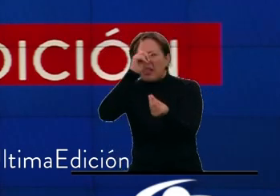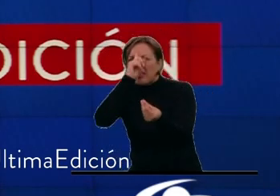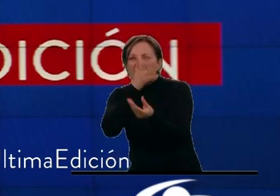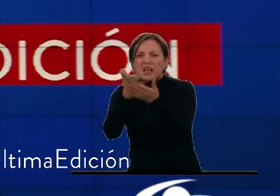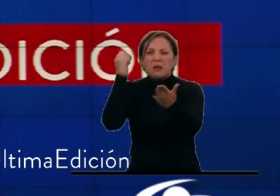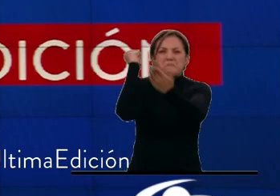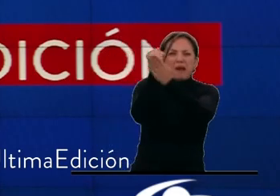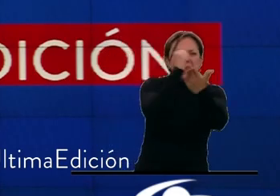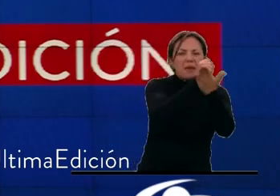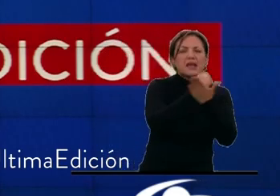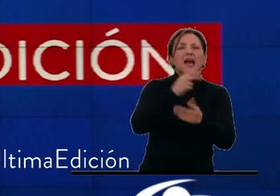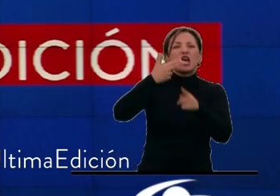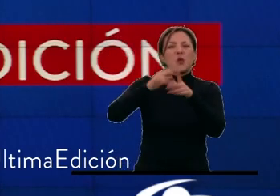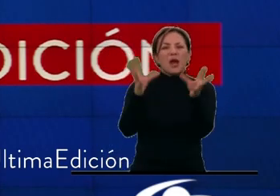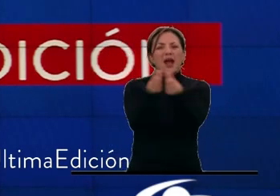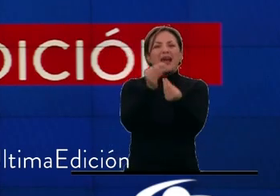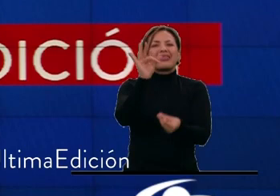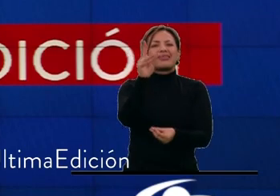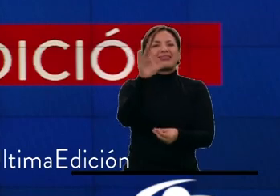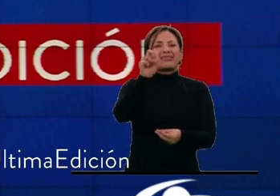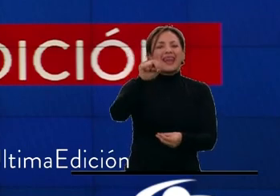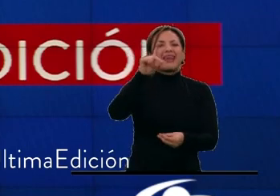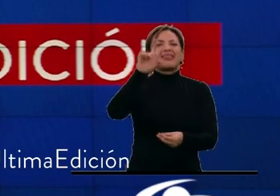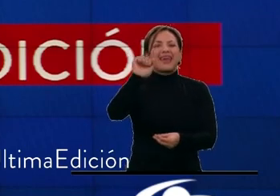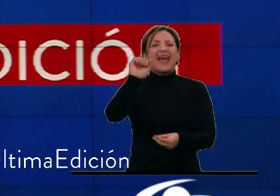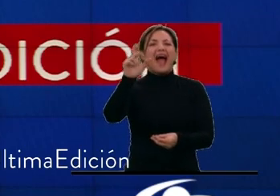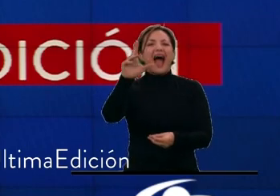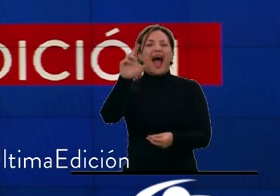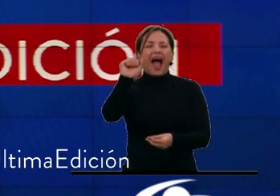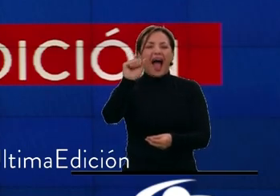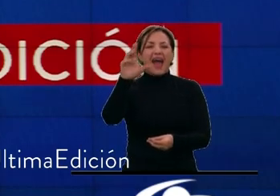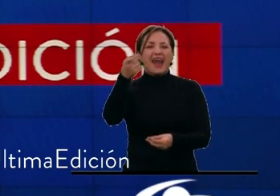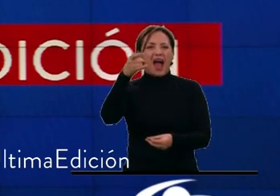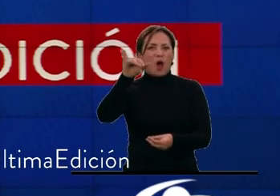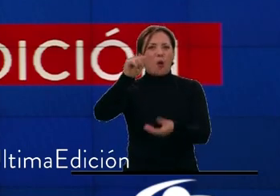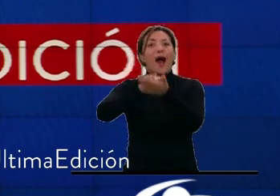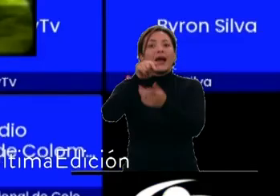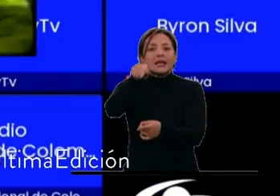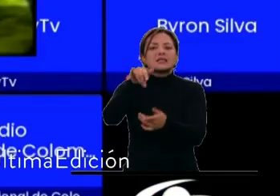en Bogotá. La mujer es señalada de embolsar los cuerpos y dejarlos en la vía pública.